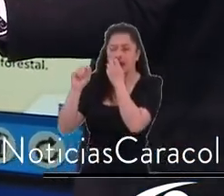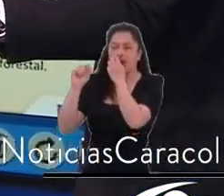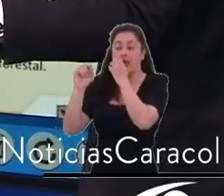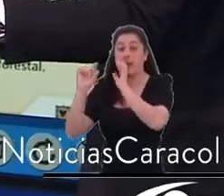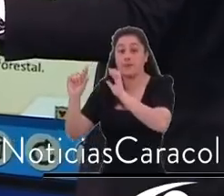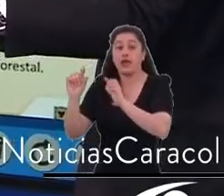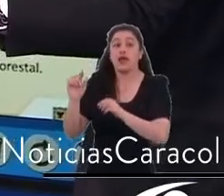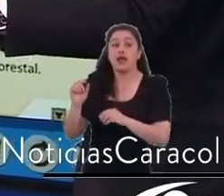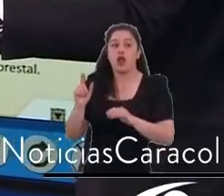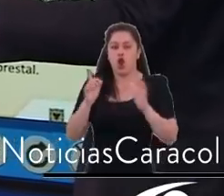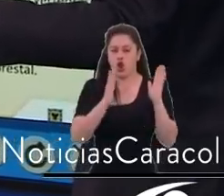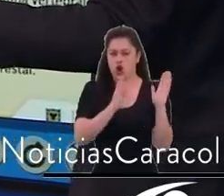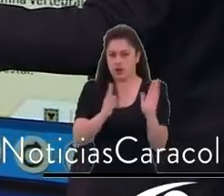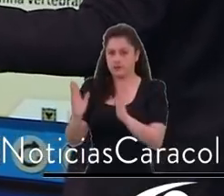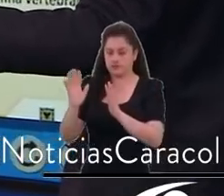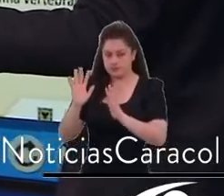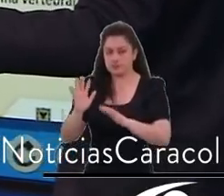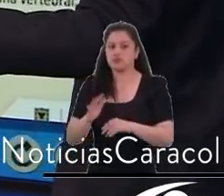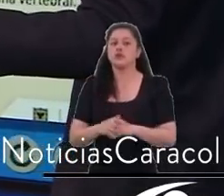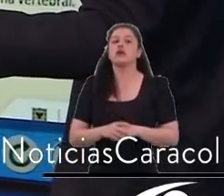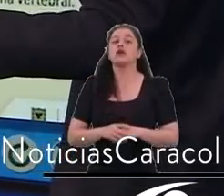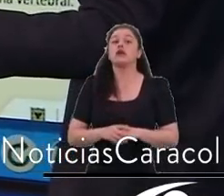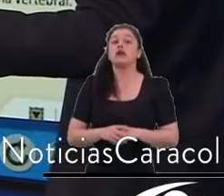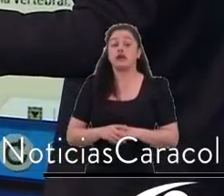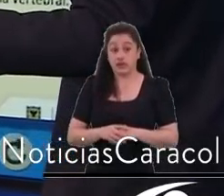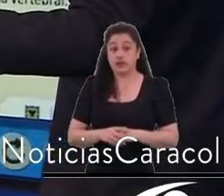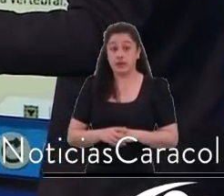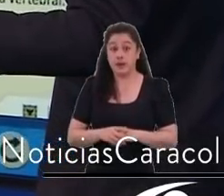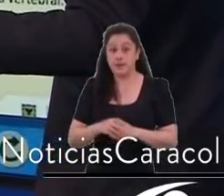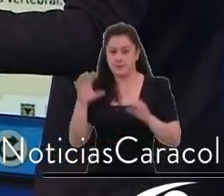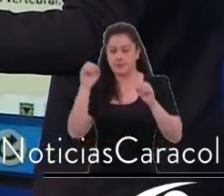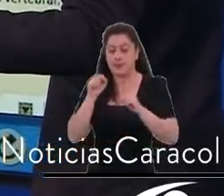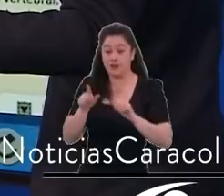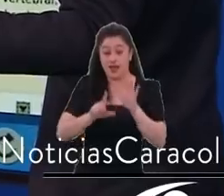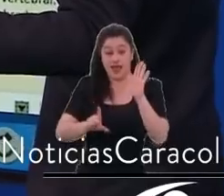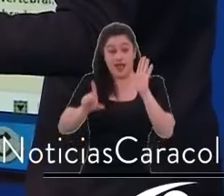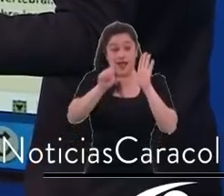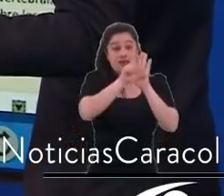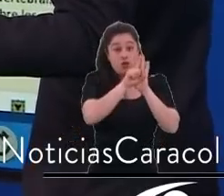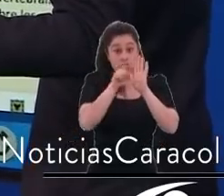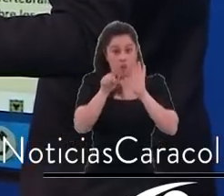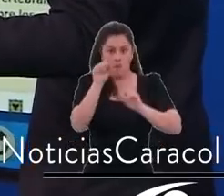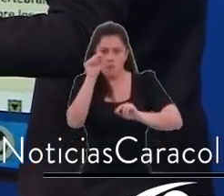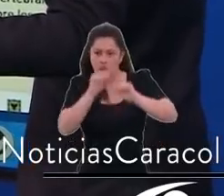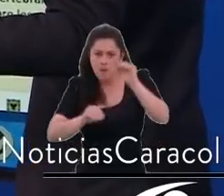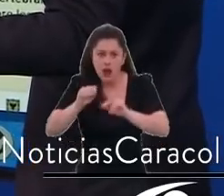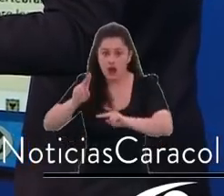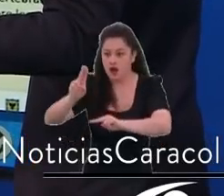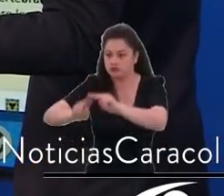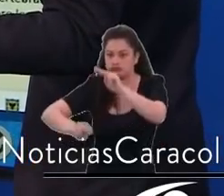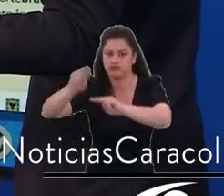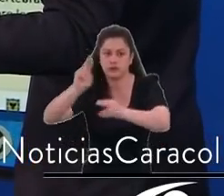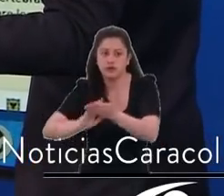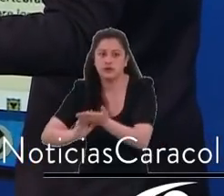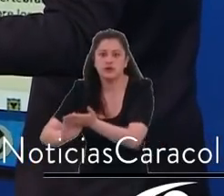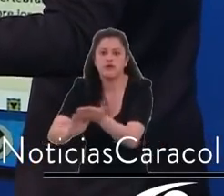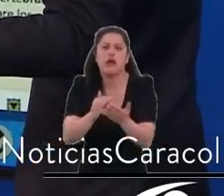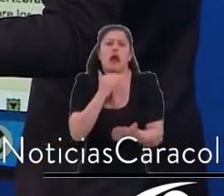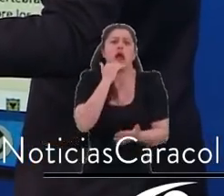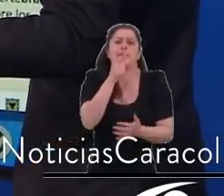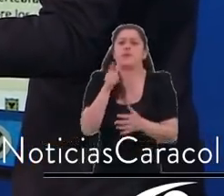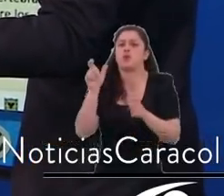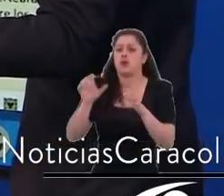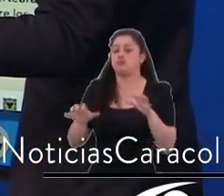Si usted va a ordenar el territorio, nos dice la ley, lo primero que debe garantizar es que la estructura ecológica principal y el agua, que es el